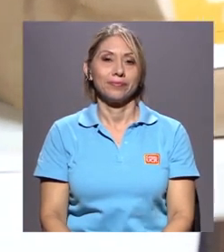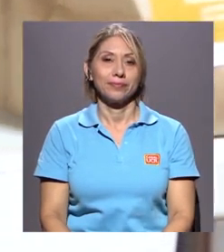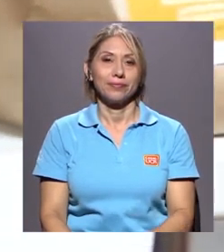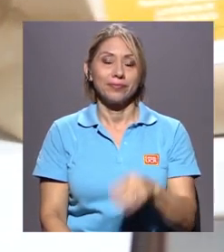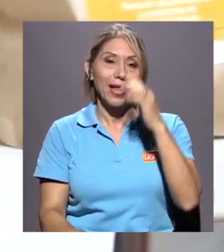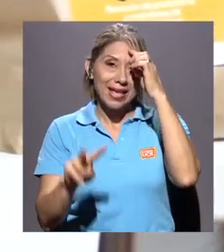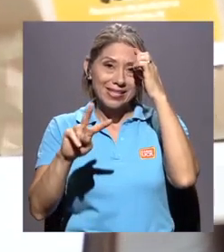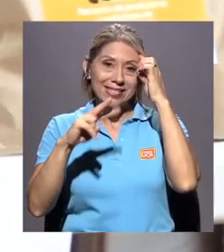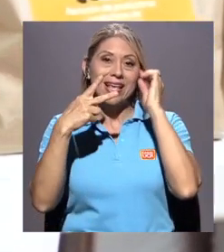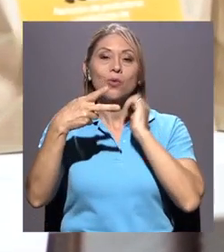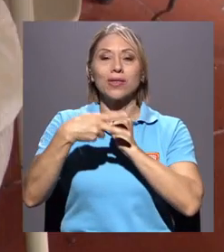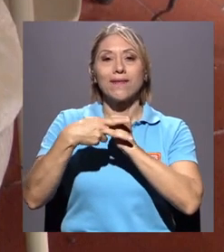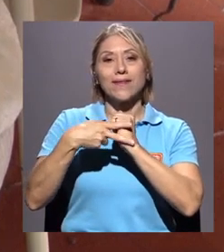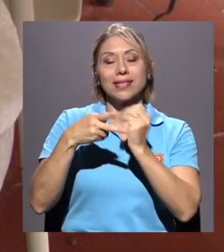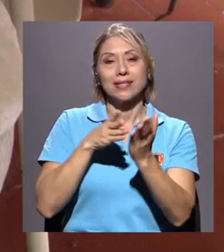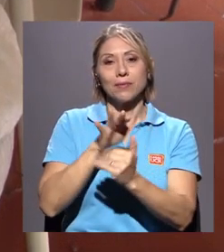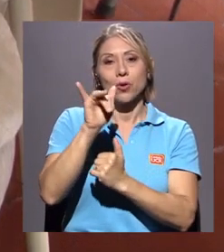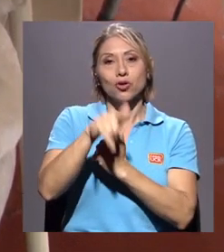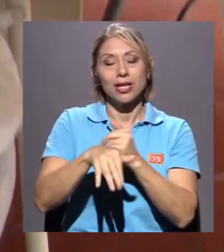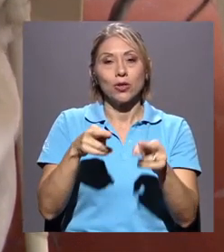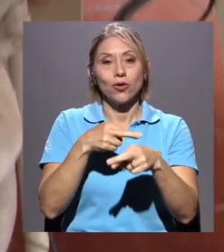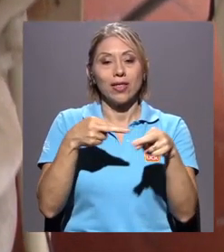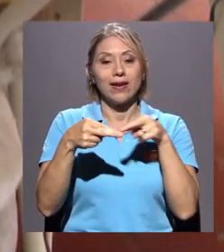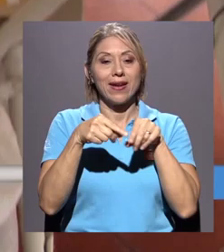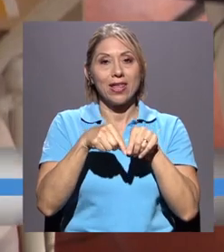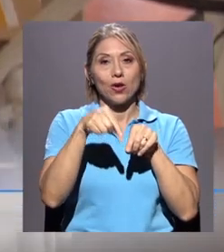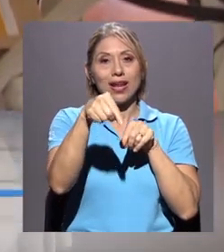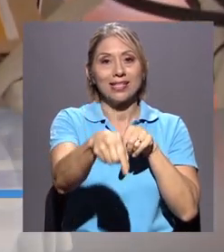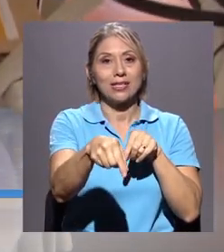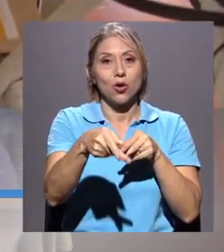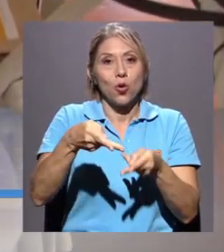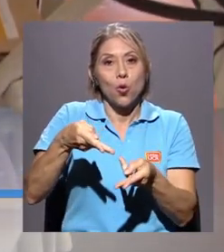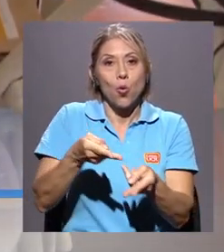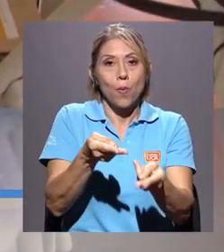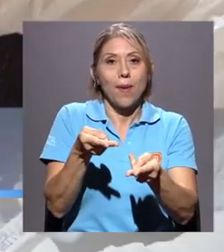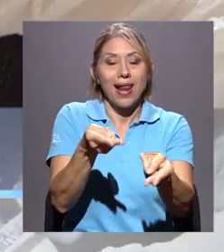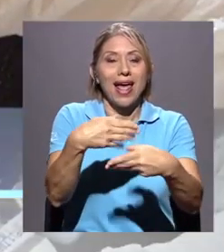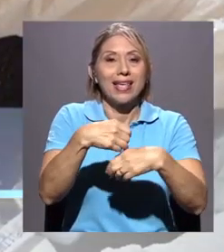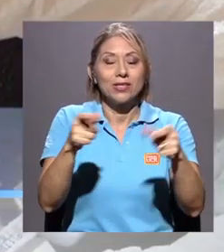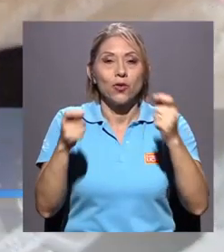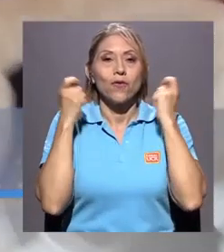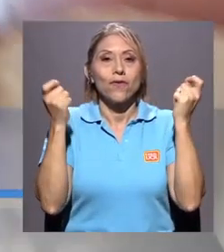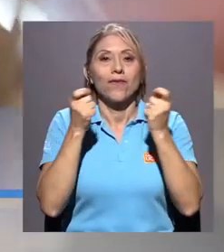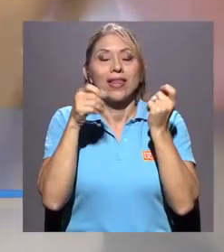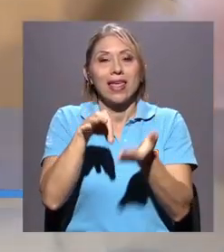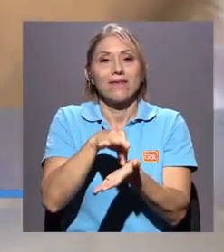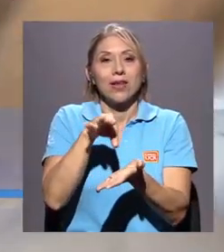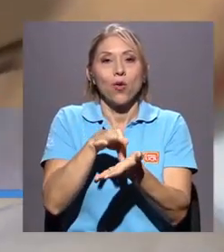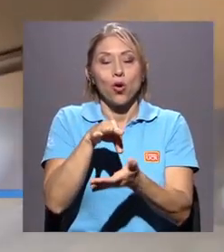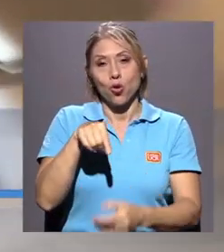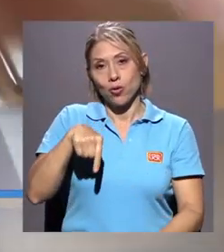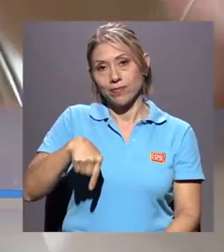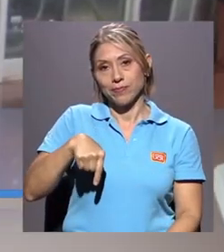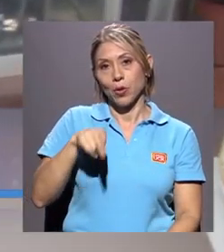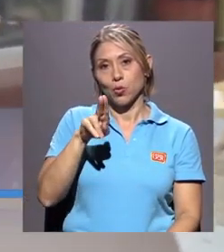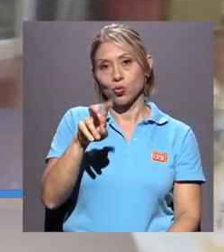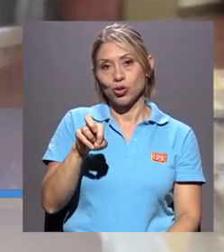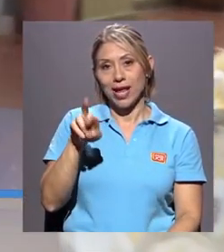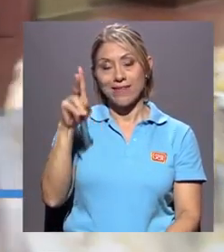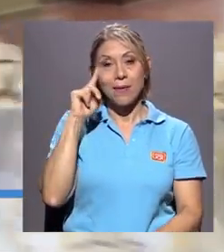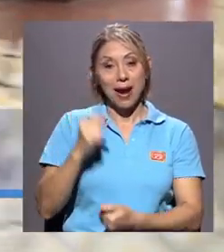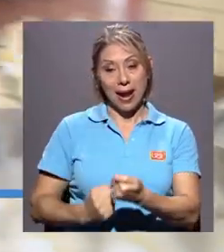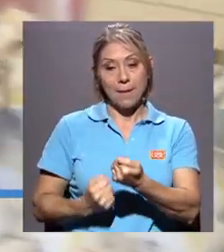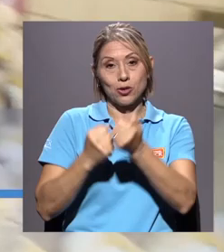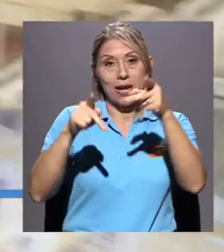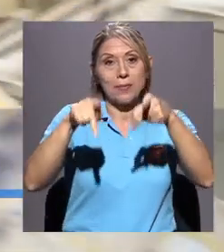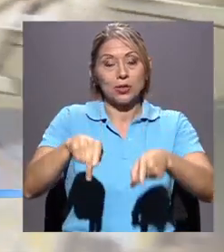Por segunda vez, el proyecto de regionalización de Upala llevó a cabo la Feria del Frijol en la UCR con el objetivo de apoyar a productores de la zona,